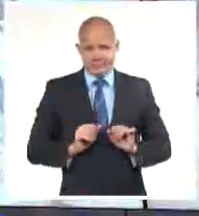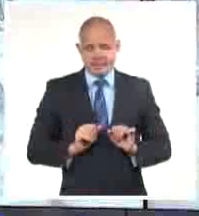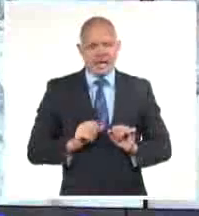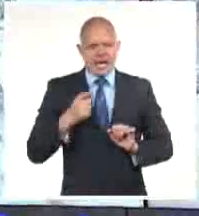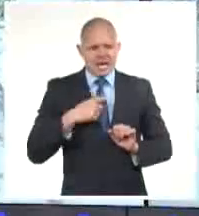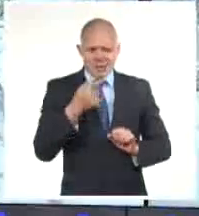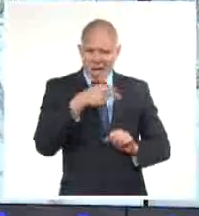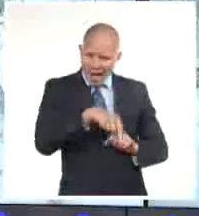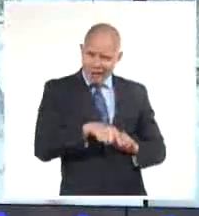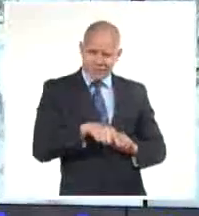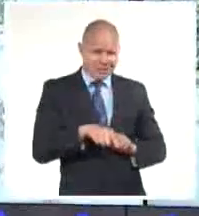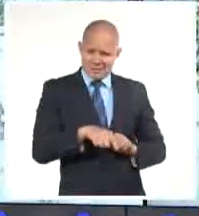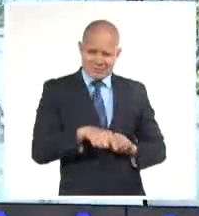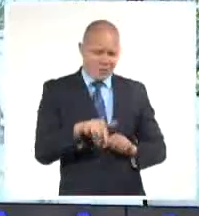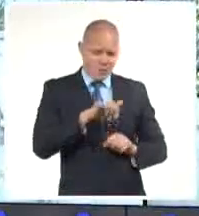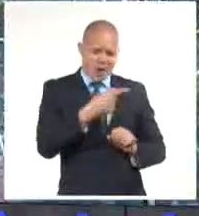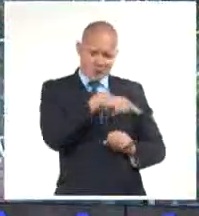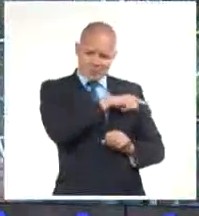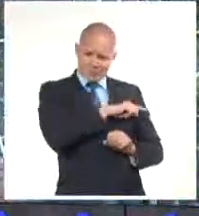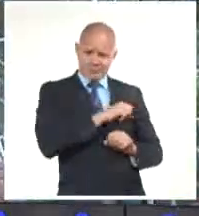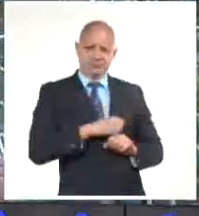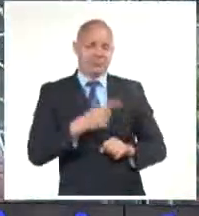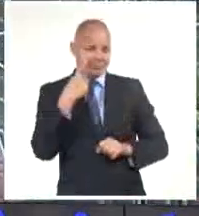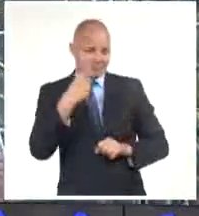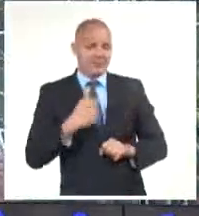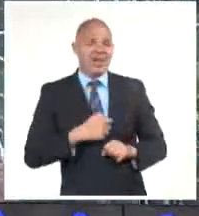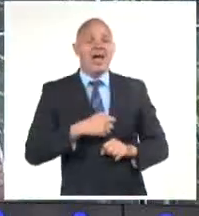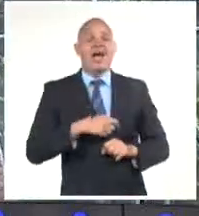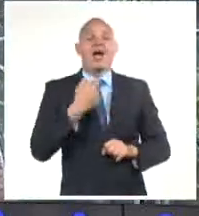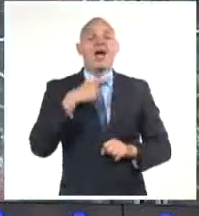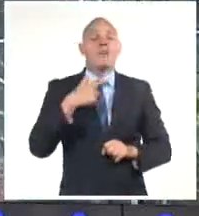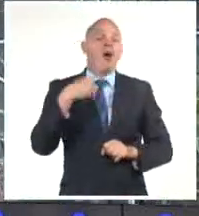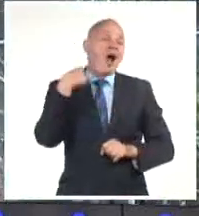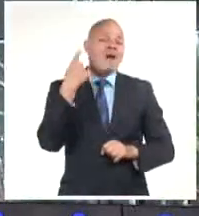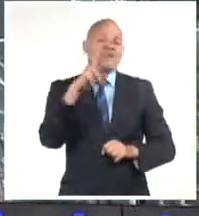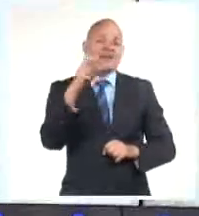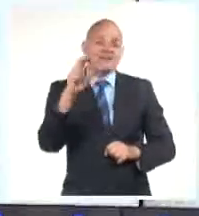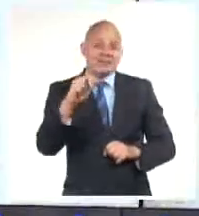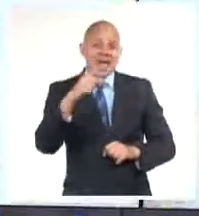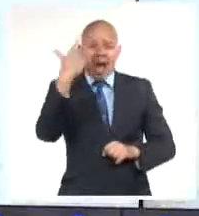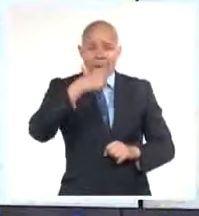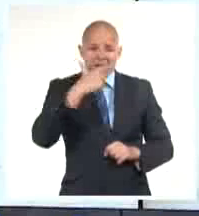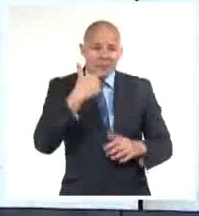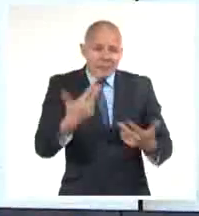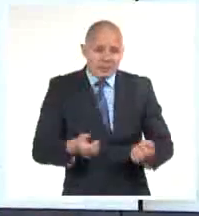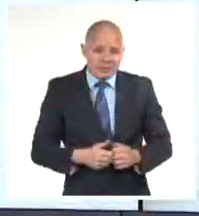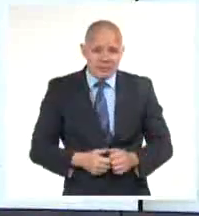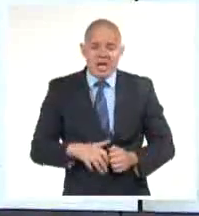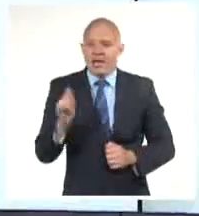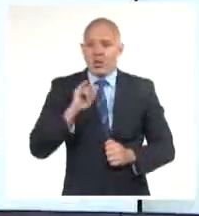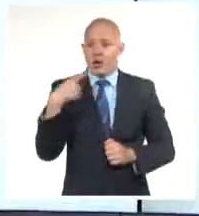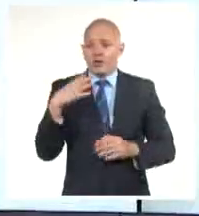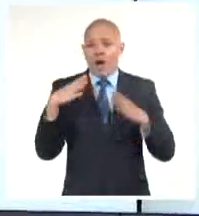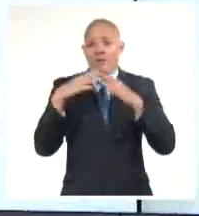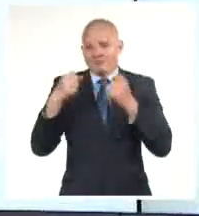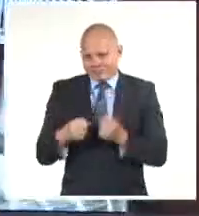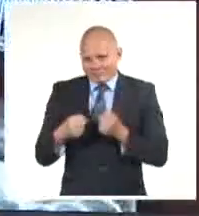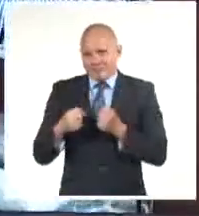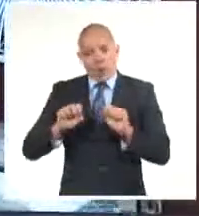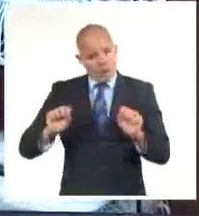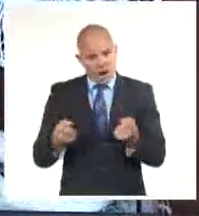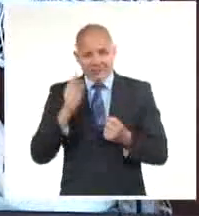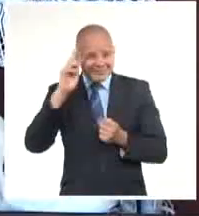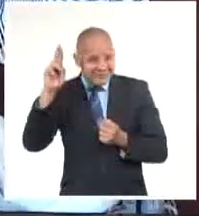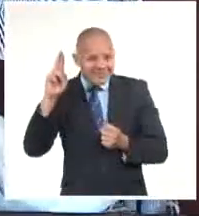ejemplo cercano en el tiempo. En abril de 2020, en plena pandemia de COVID-19, la permanencia en casa, debido al aislamiento social,